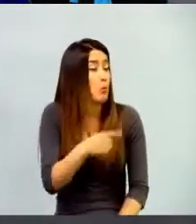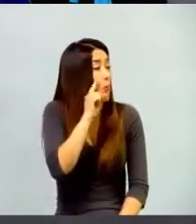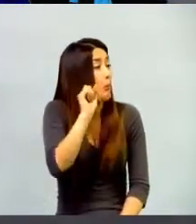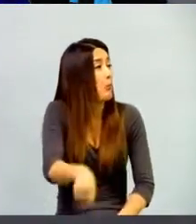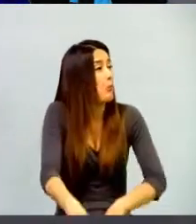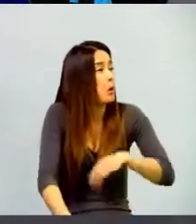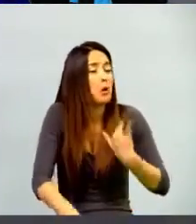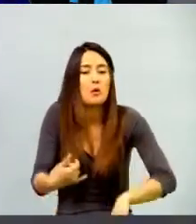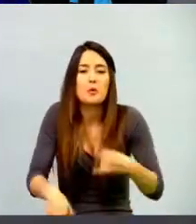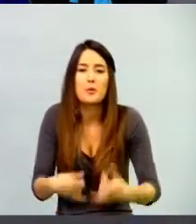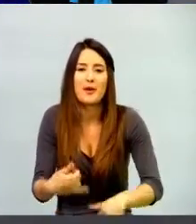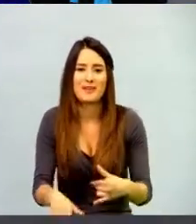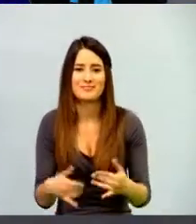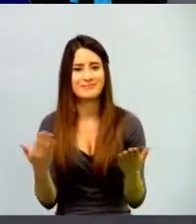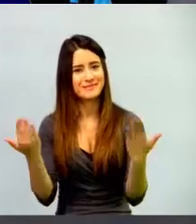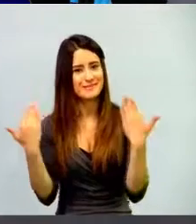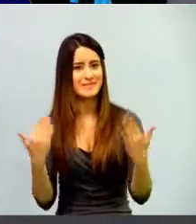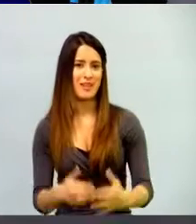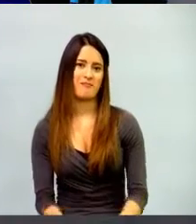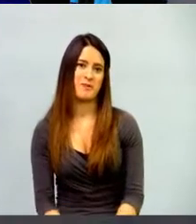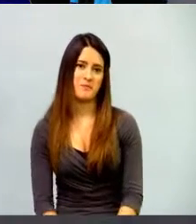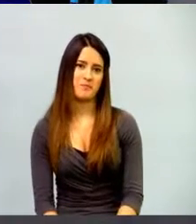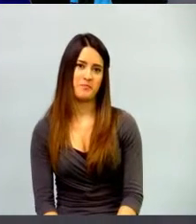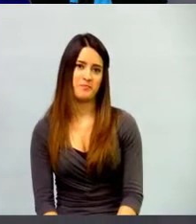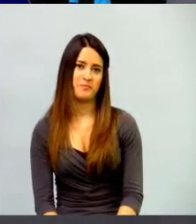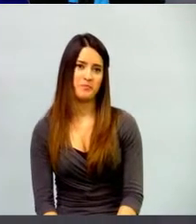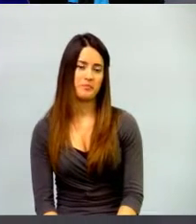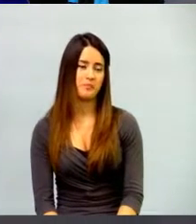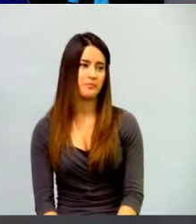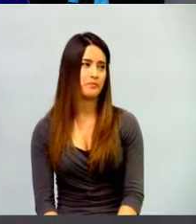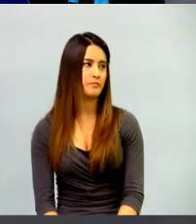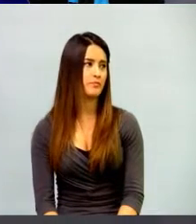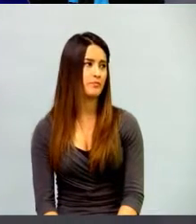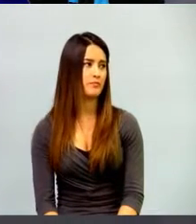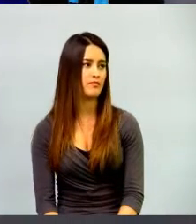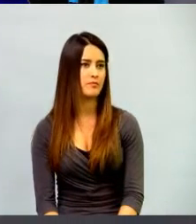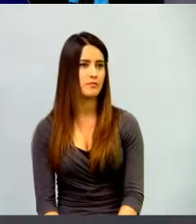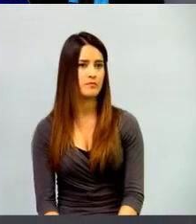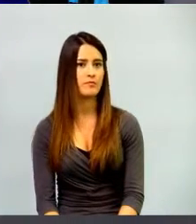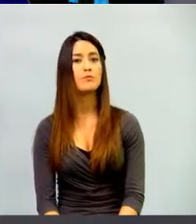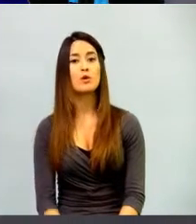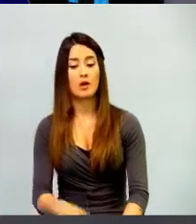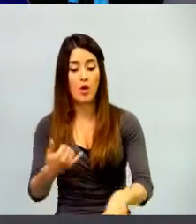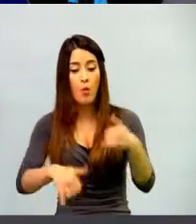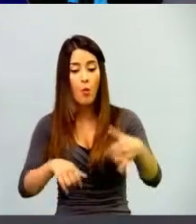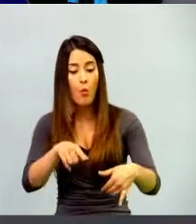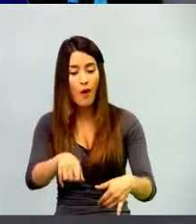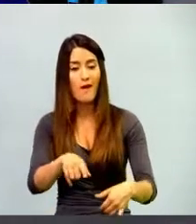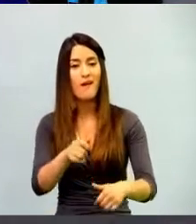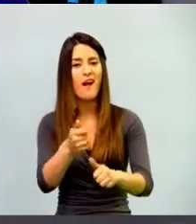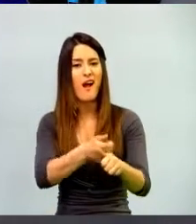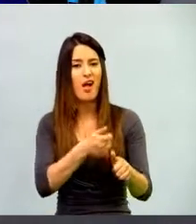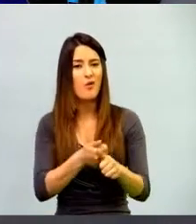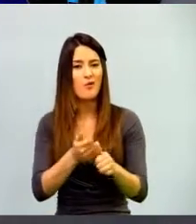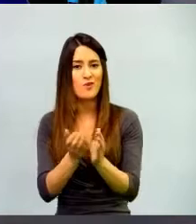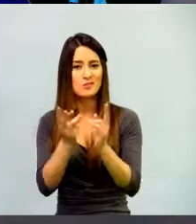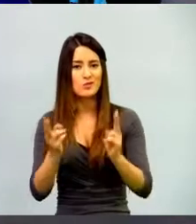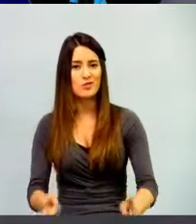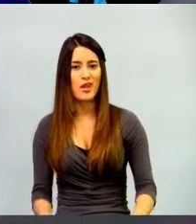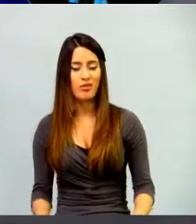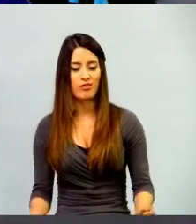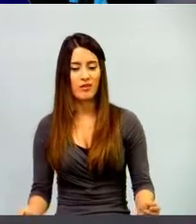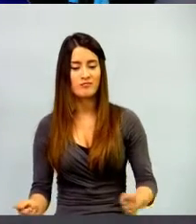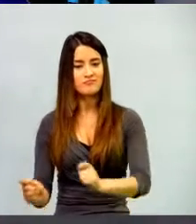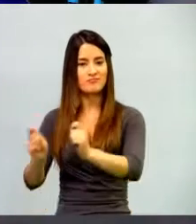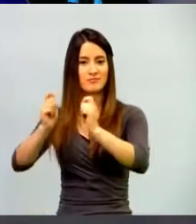tienen los juegos tienen una identificación de rol. El niño idealiza a cierto personaje si quiere llegar a ser o gana y